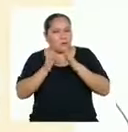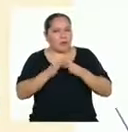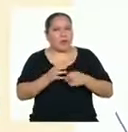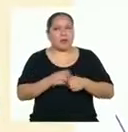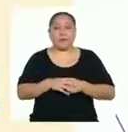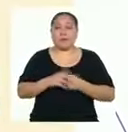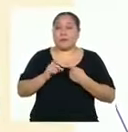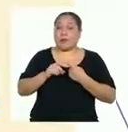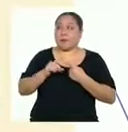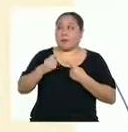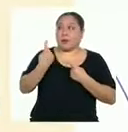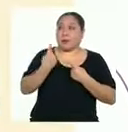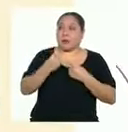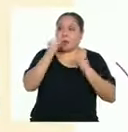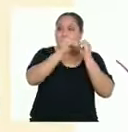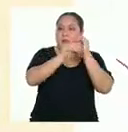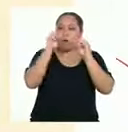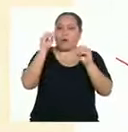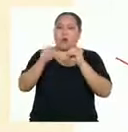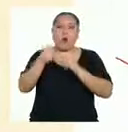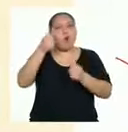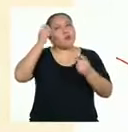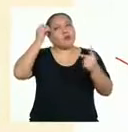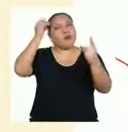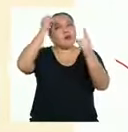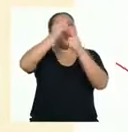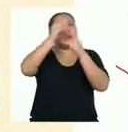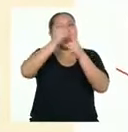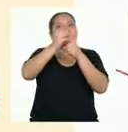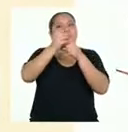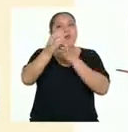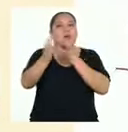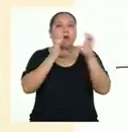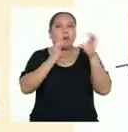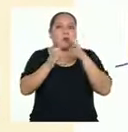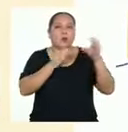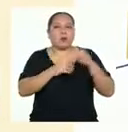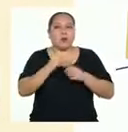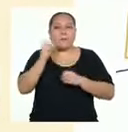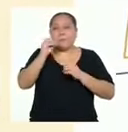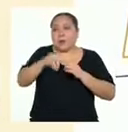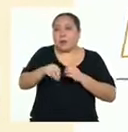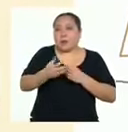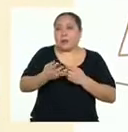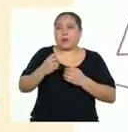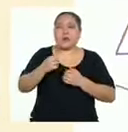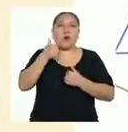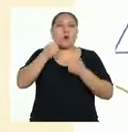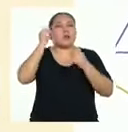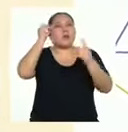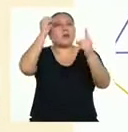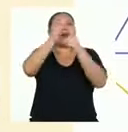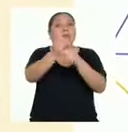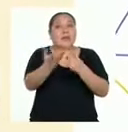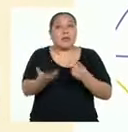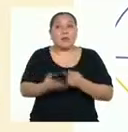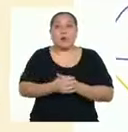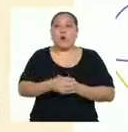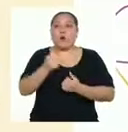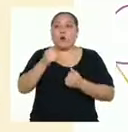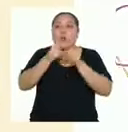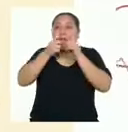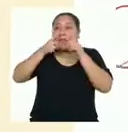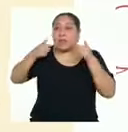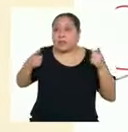Lo primero es determinar la situación comunicativa, o sea, definir el propósito, el